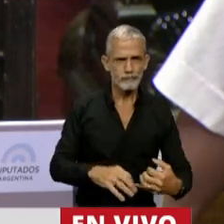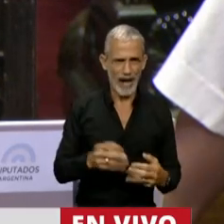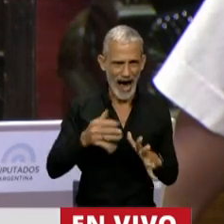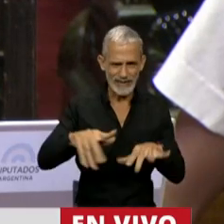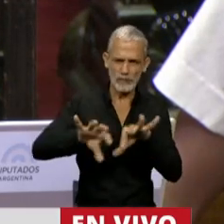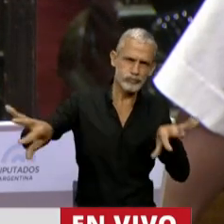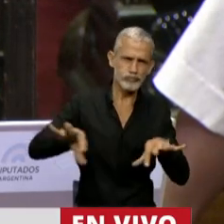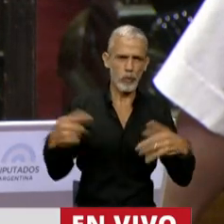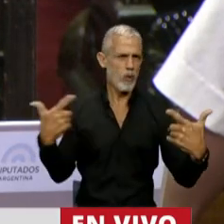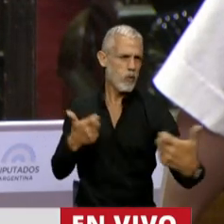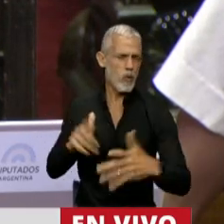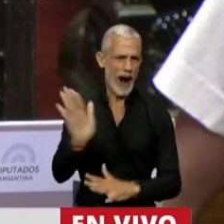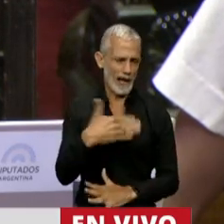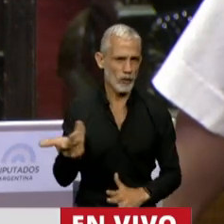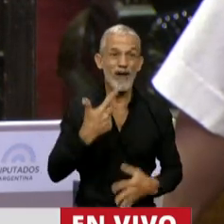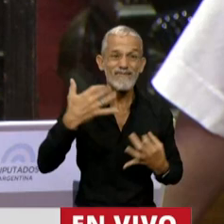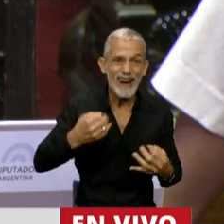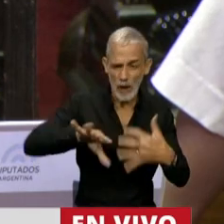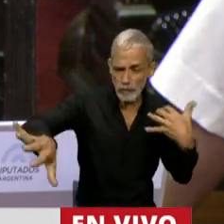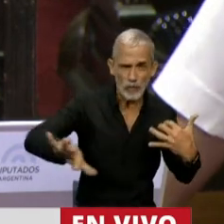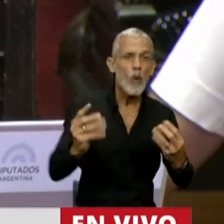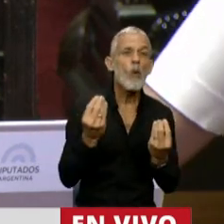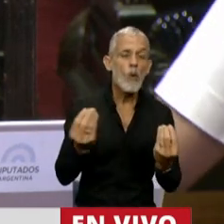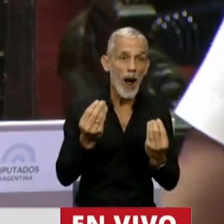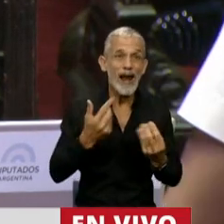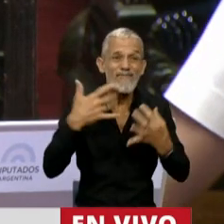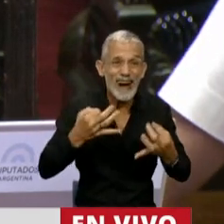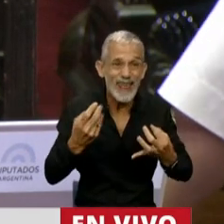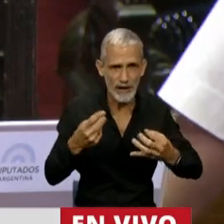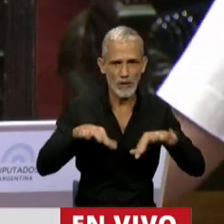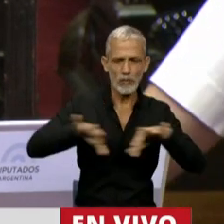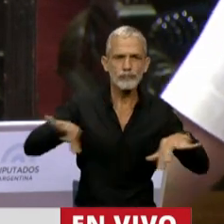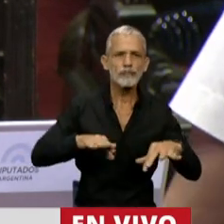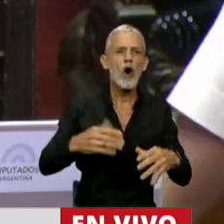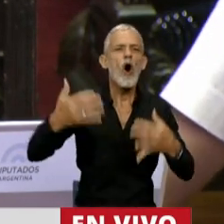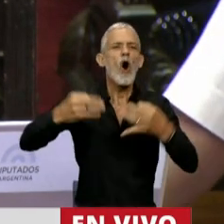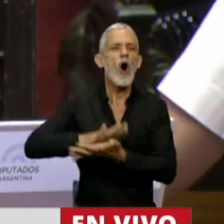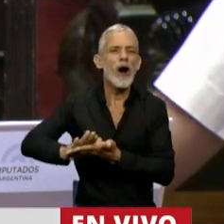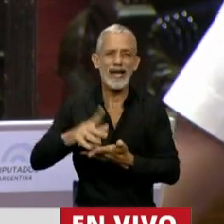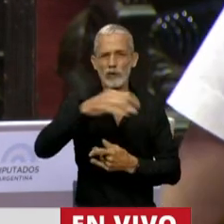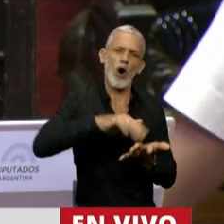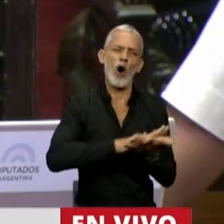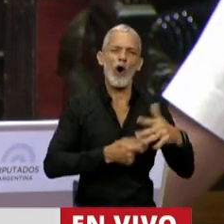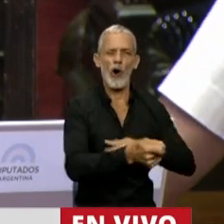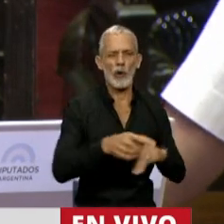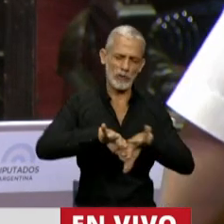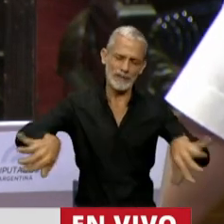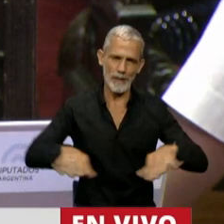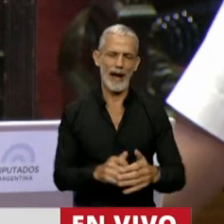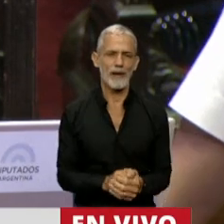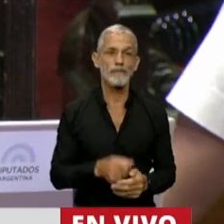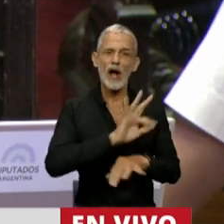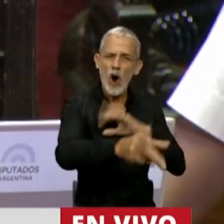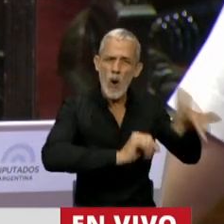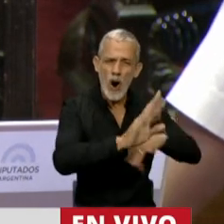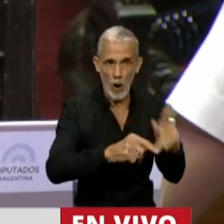grieta. ¿Sabe cuál es la verdadera grieta, presidente? La que separa a los honestos de los corruptos, la que separa a los que